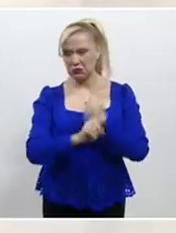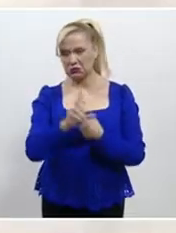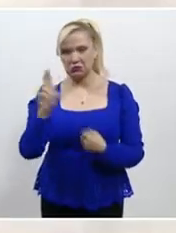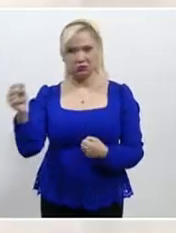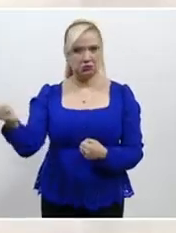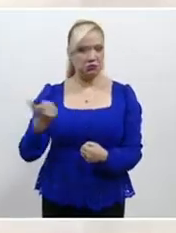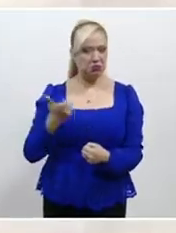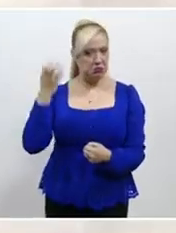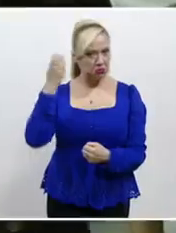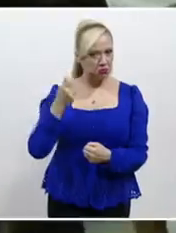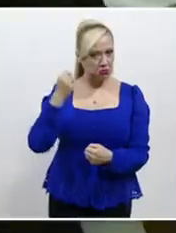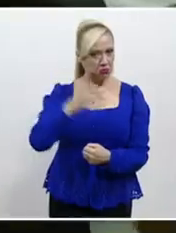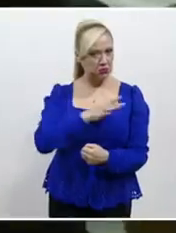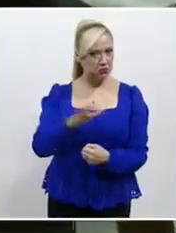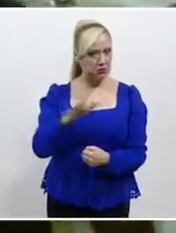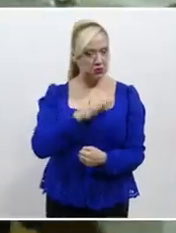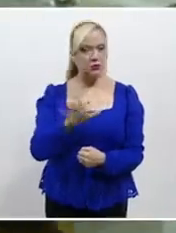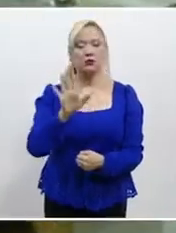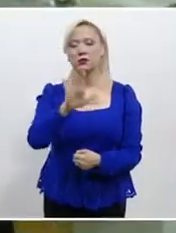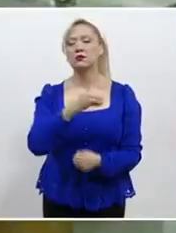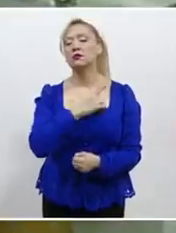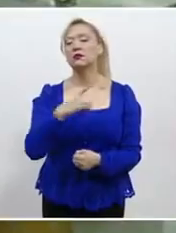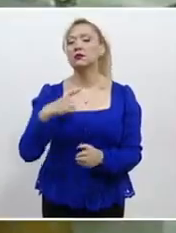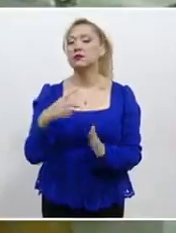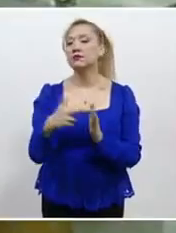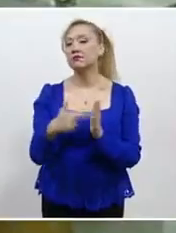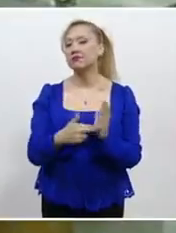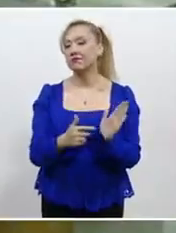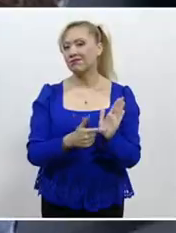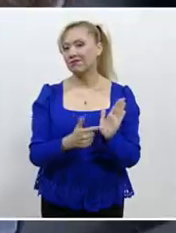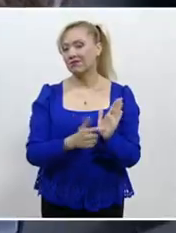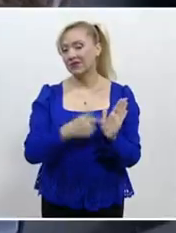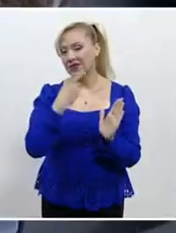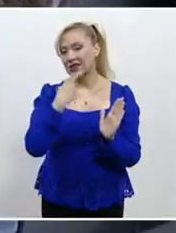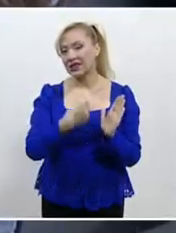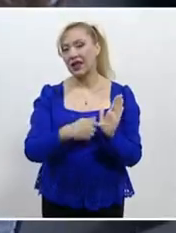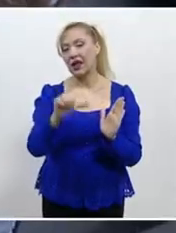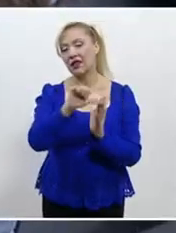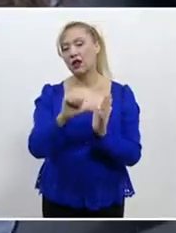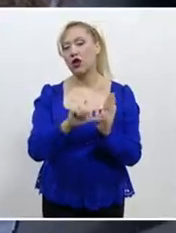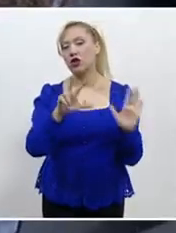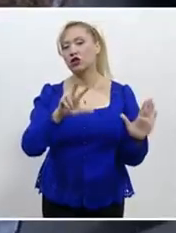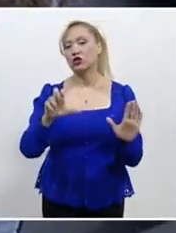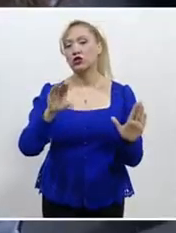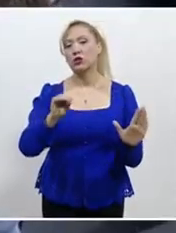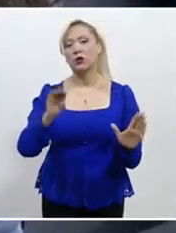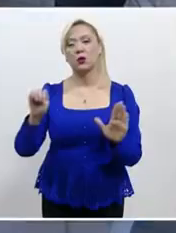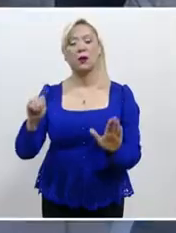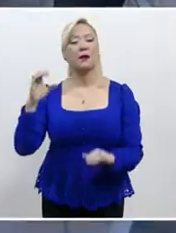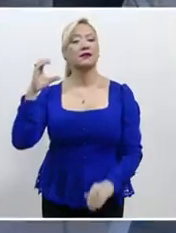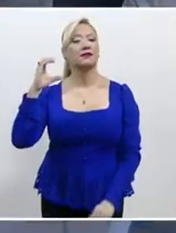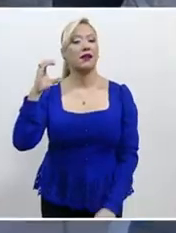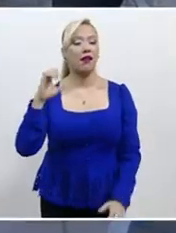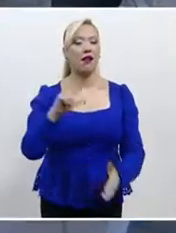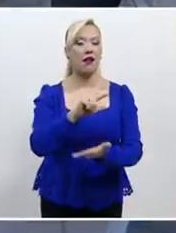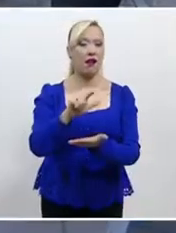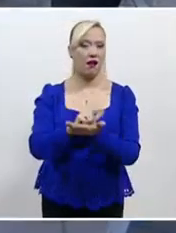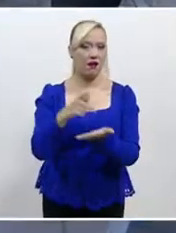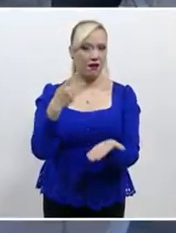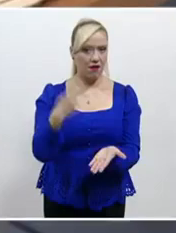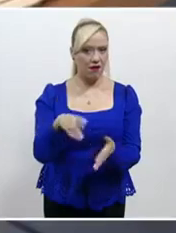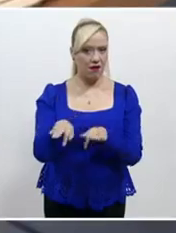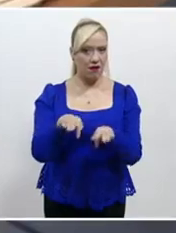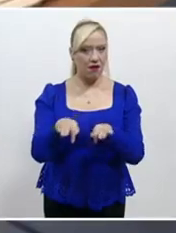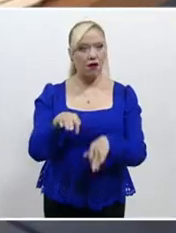de seguridad social deben cumplir con lo establecido en el artículo 899-C de la ley en la materia